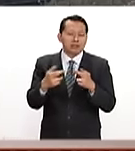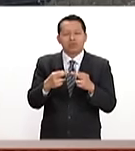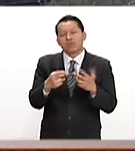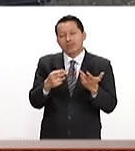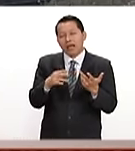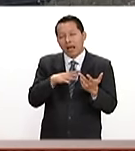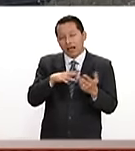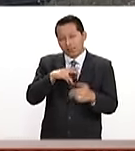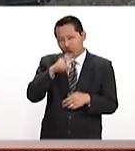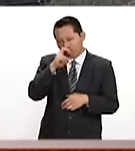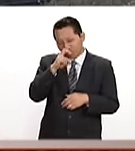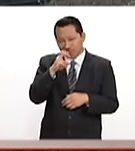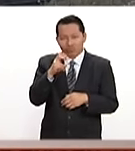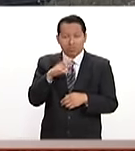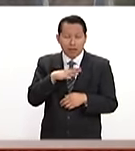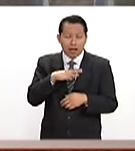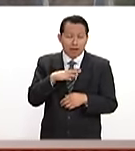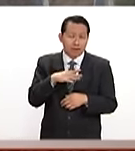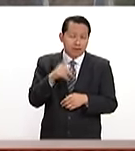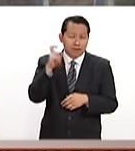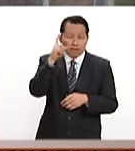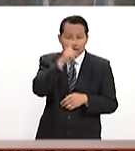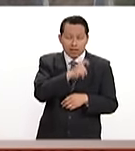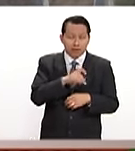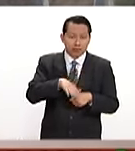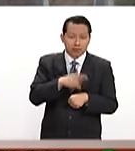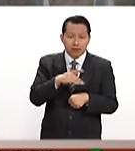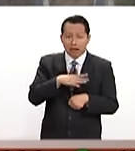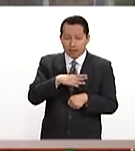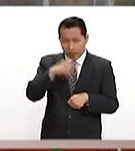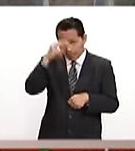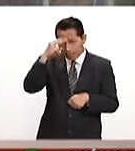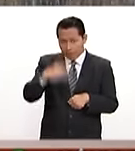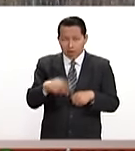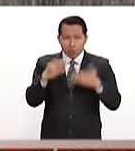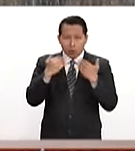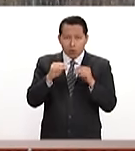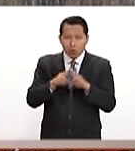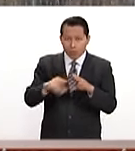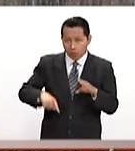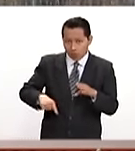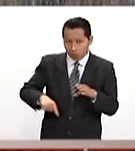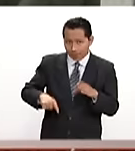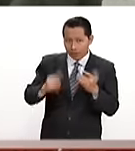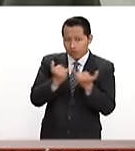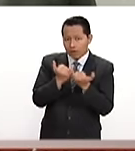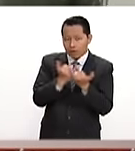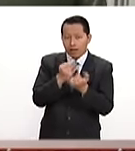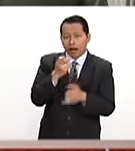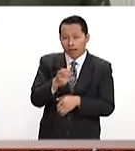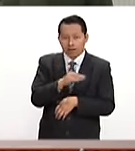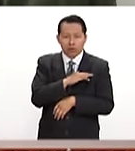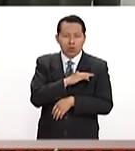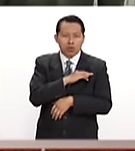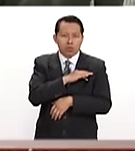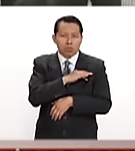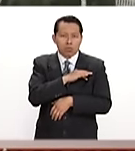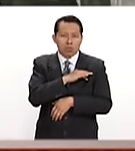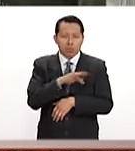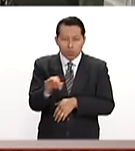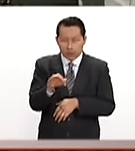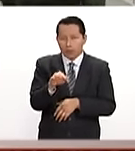ríspida en la medida en que no tengamos desde el lado mexicano, desde el gobierno, por supuesto, posiciones claramente